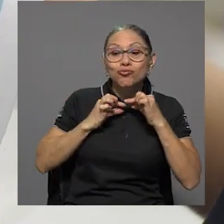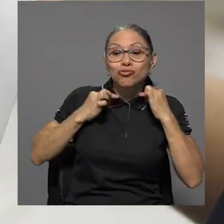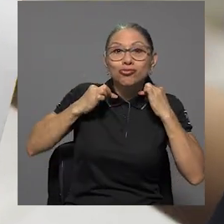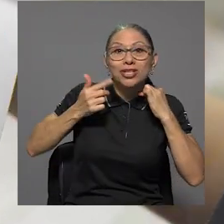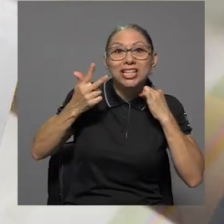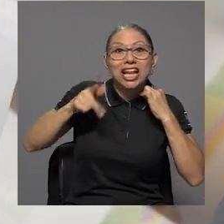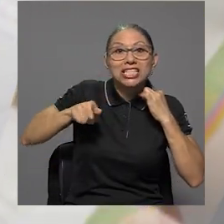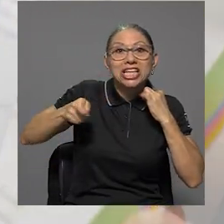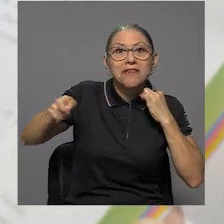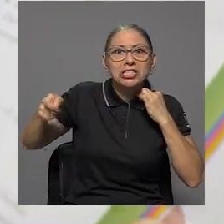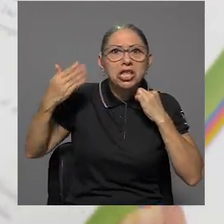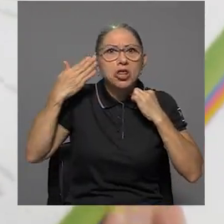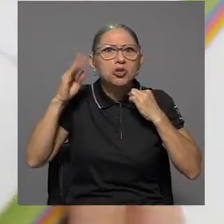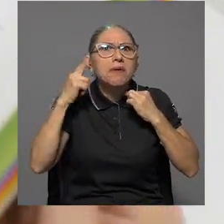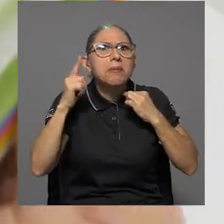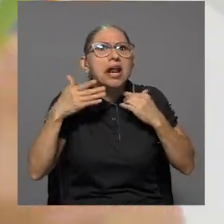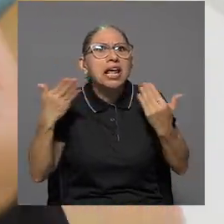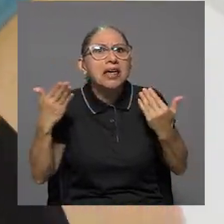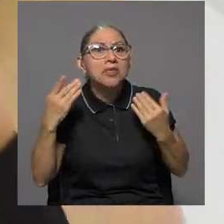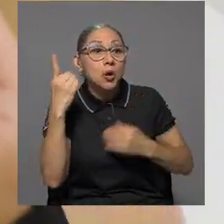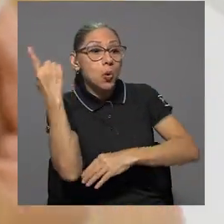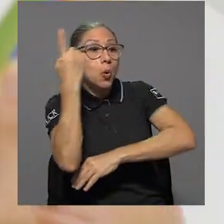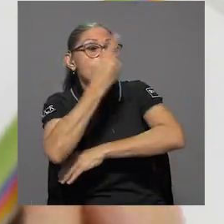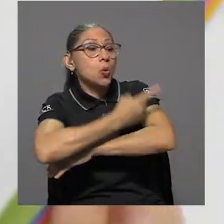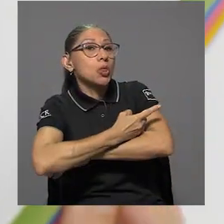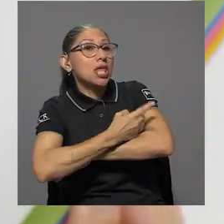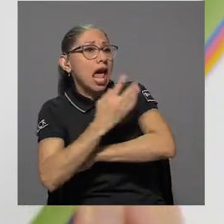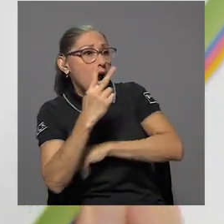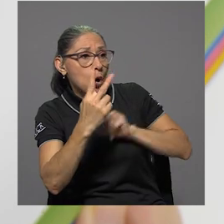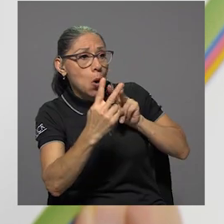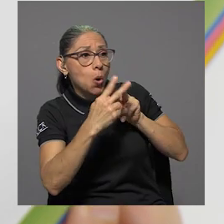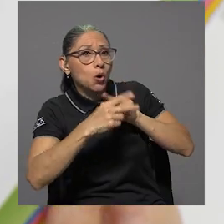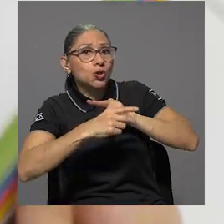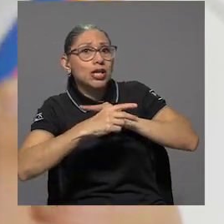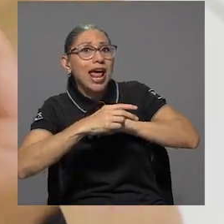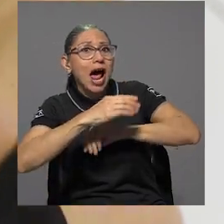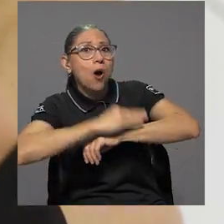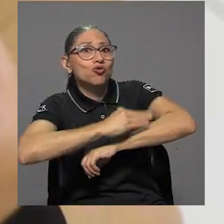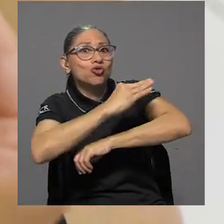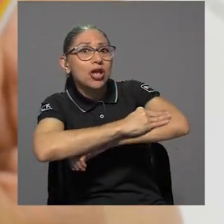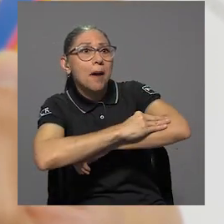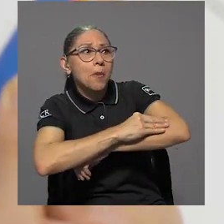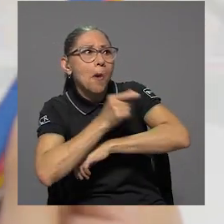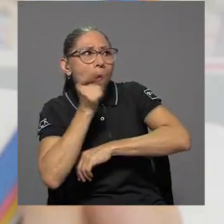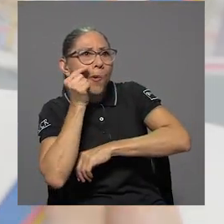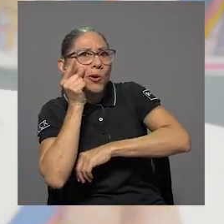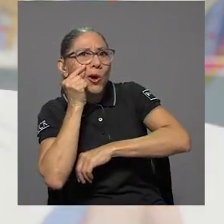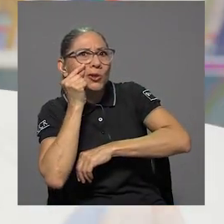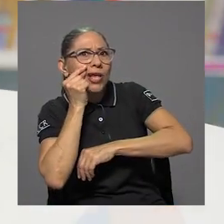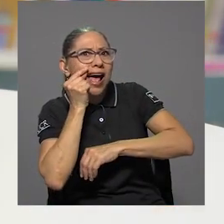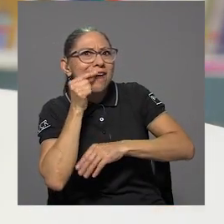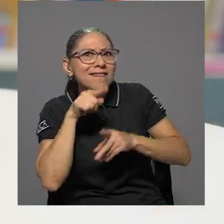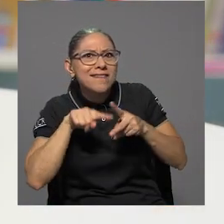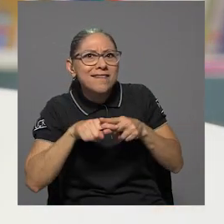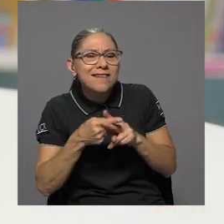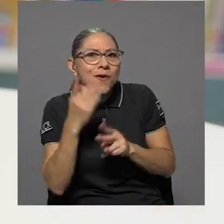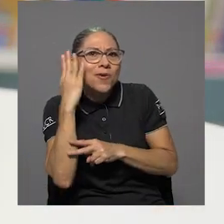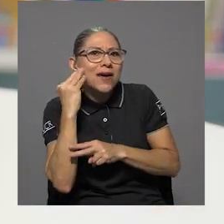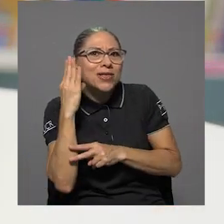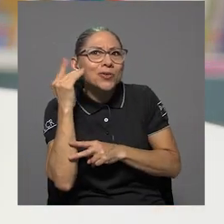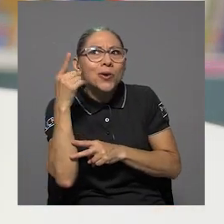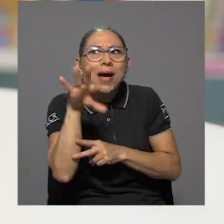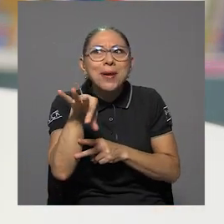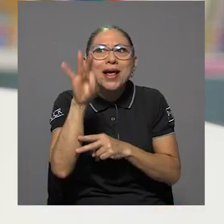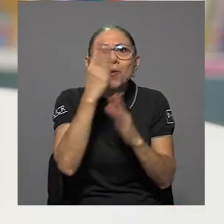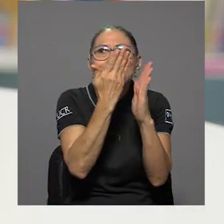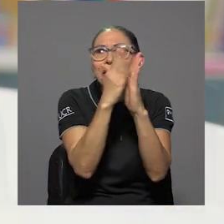para qué sirven. Un día conoce a un sapo curioso que la embarca en una aventura para encontrar las puertas que deben ser